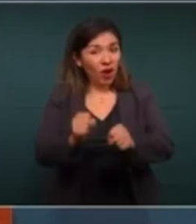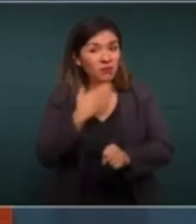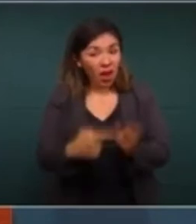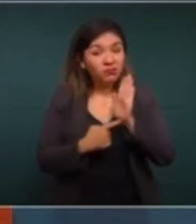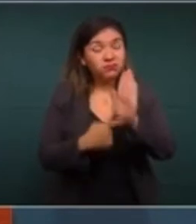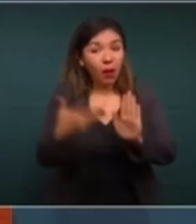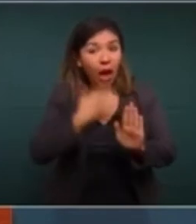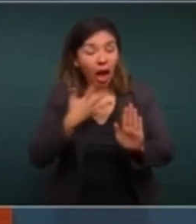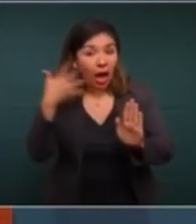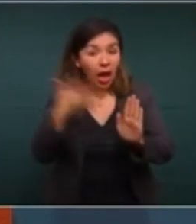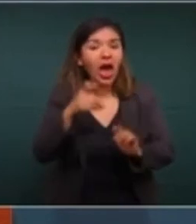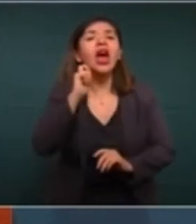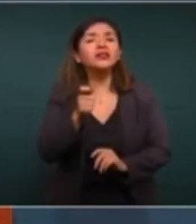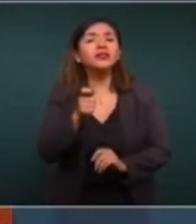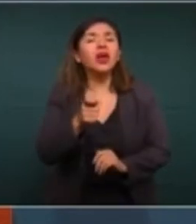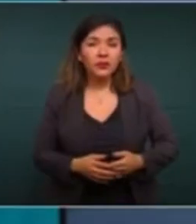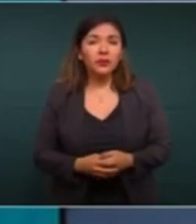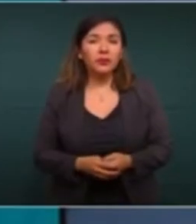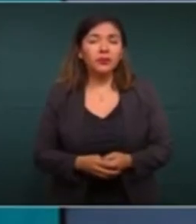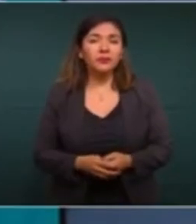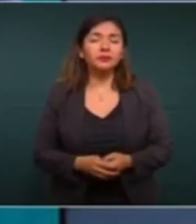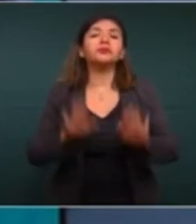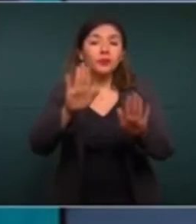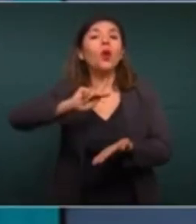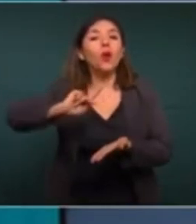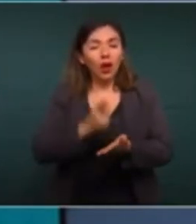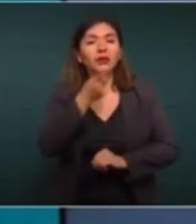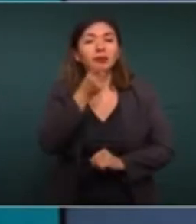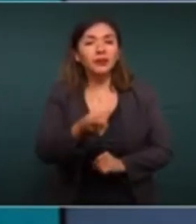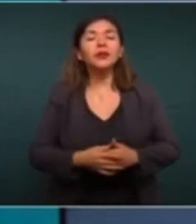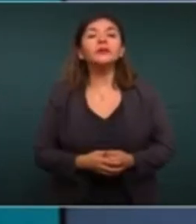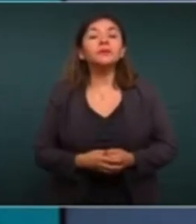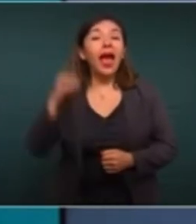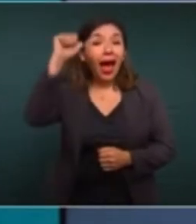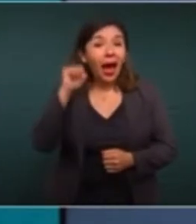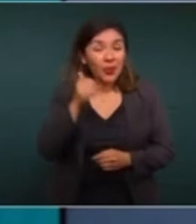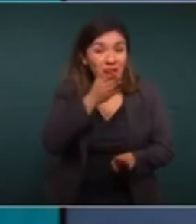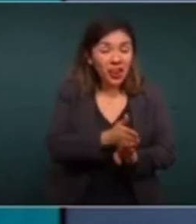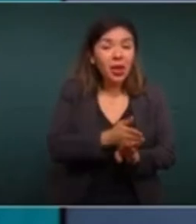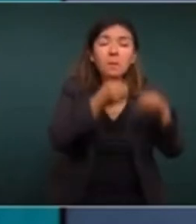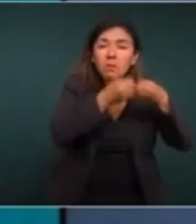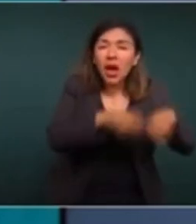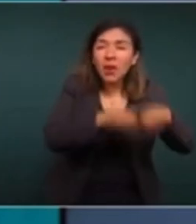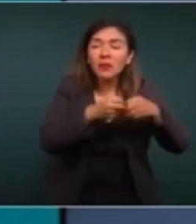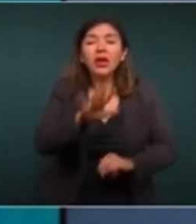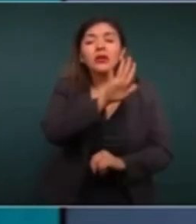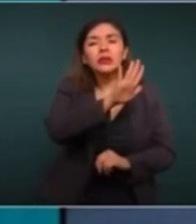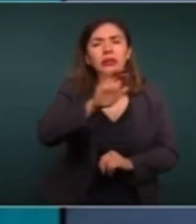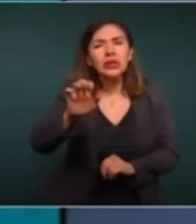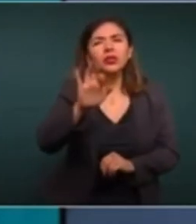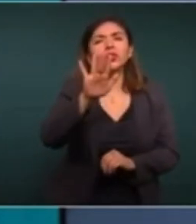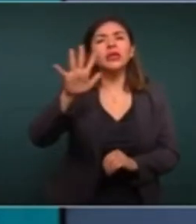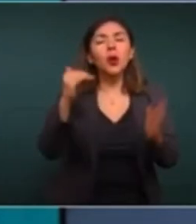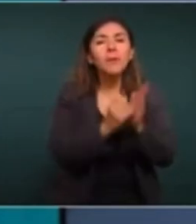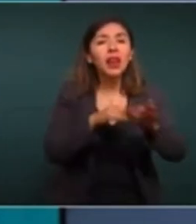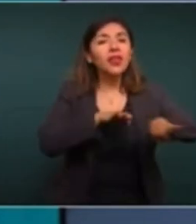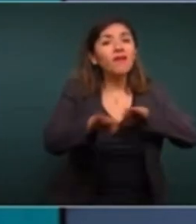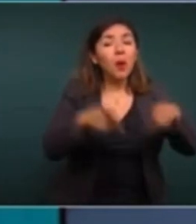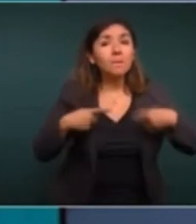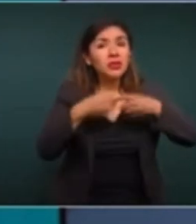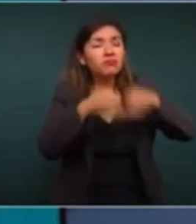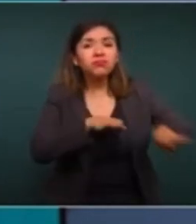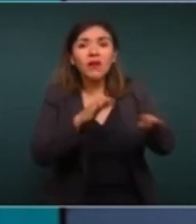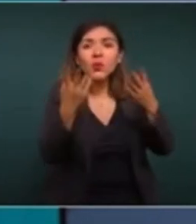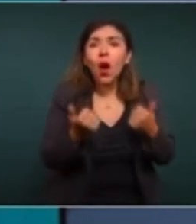que se tiene es el de la pérdida de empleos. Y repito, en abril se perdieron 555 mil empleos.